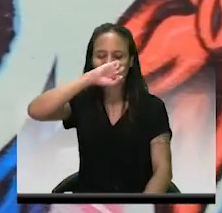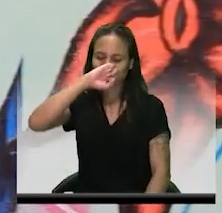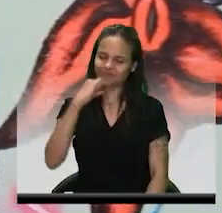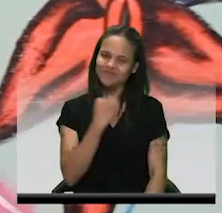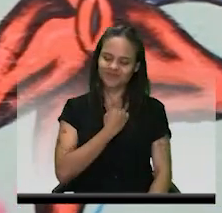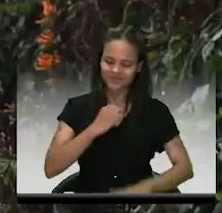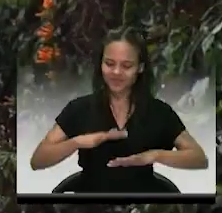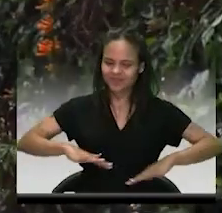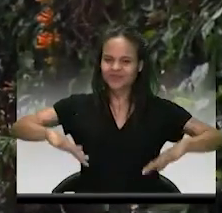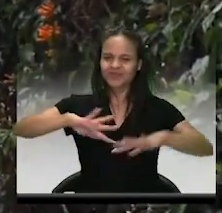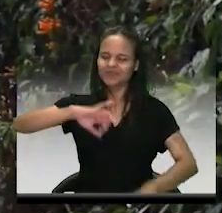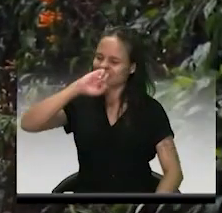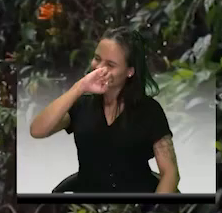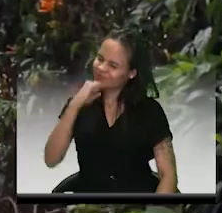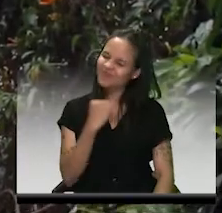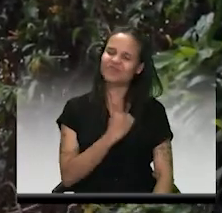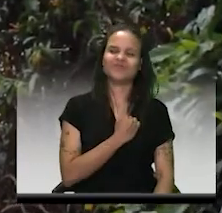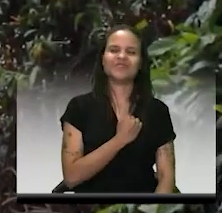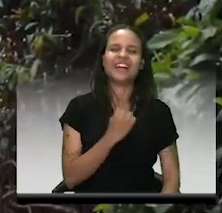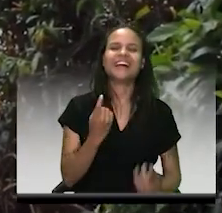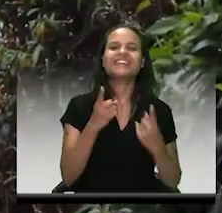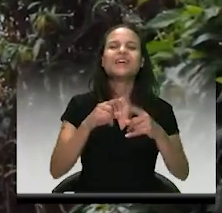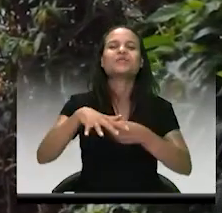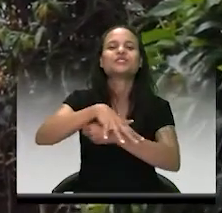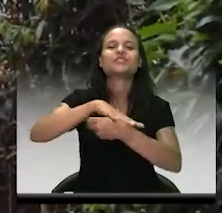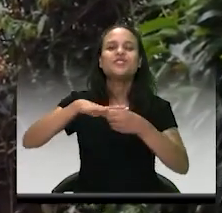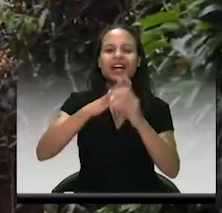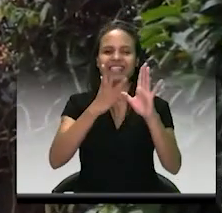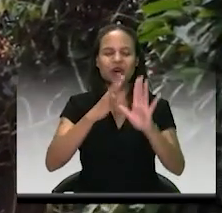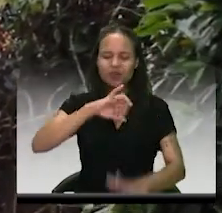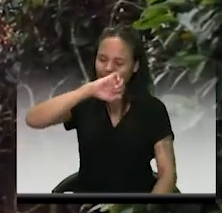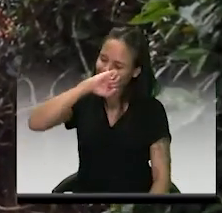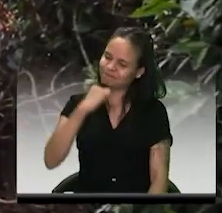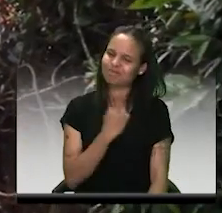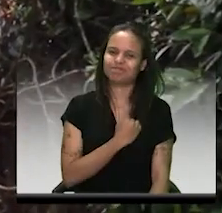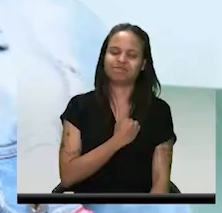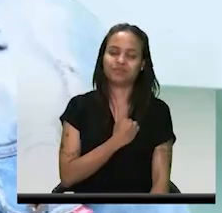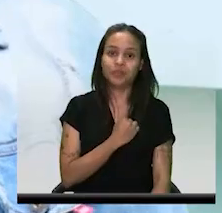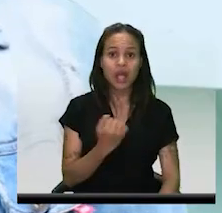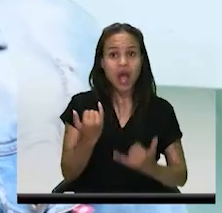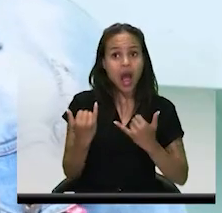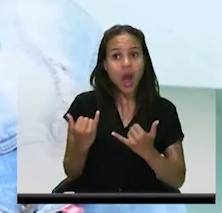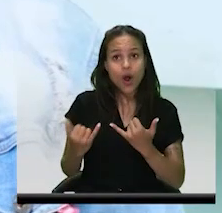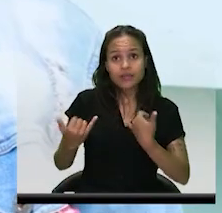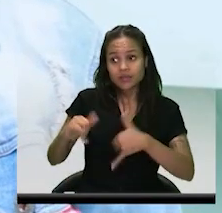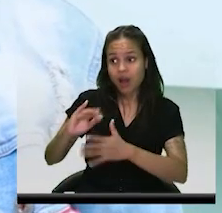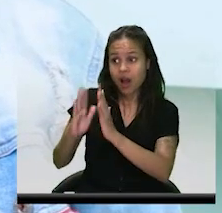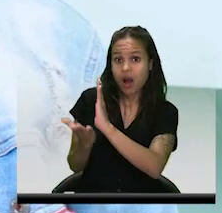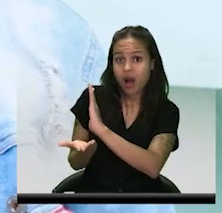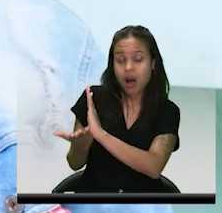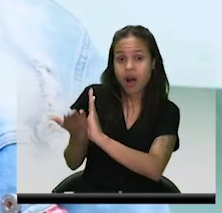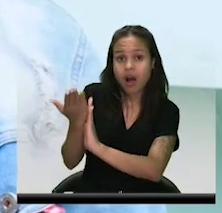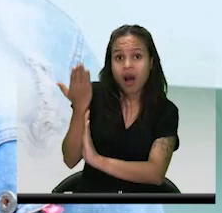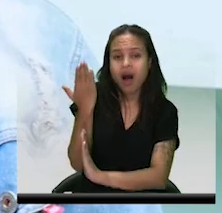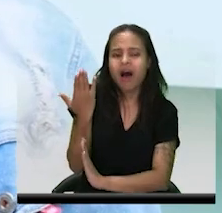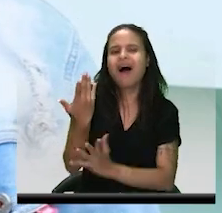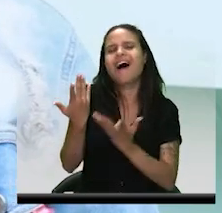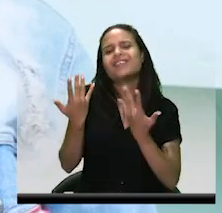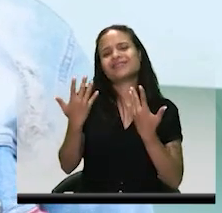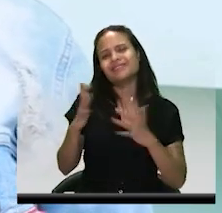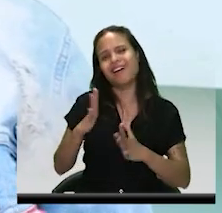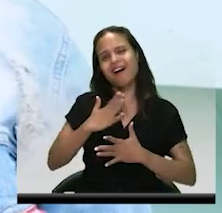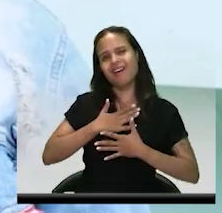entorno y en general por la ciudad. Con este mejoramiento, entonces ya tuve la posibilidad de tener